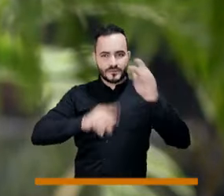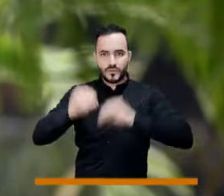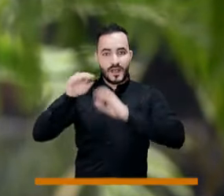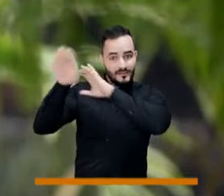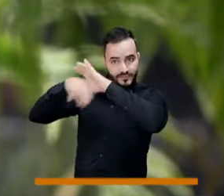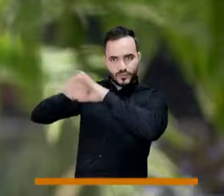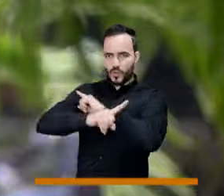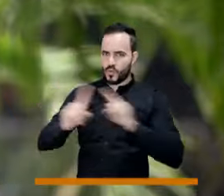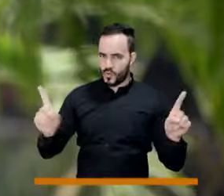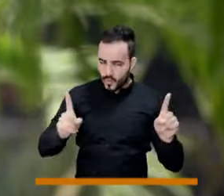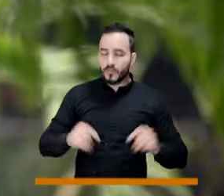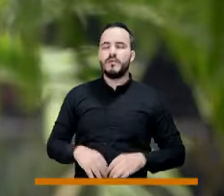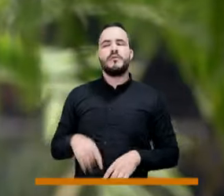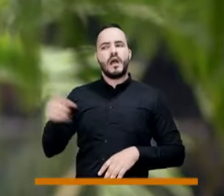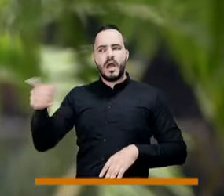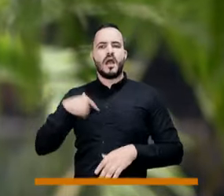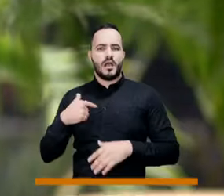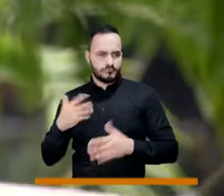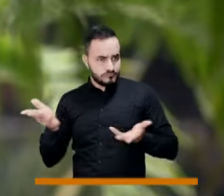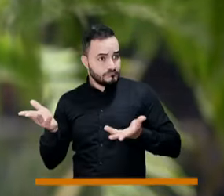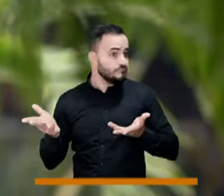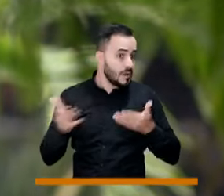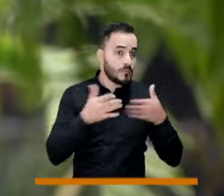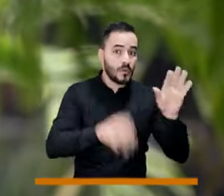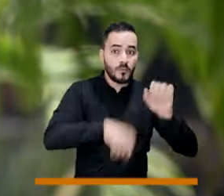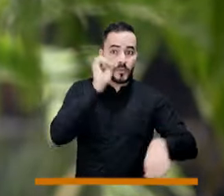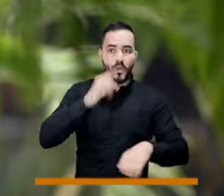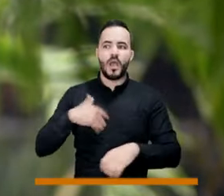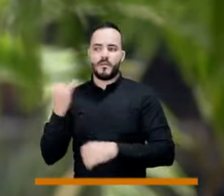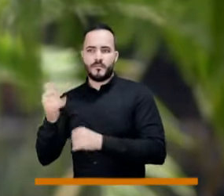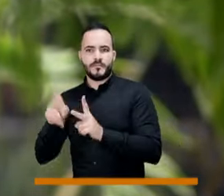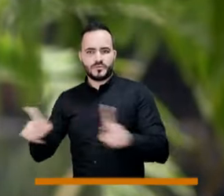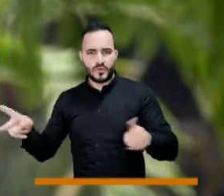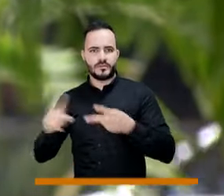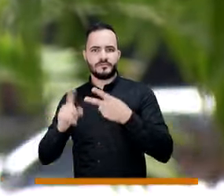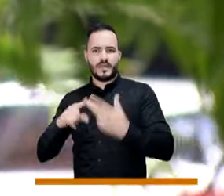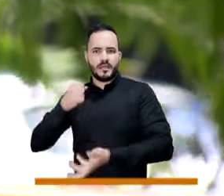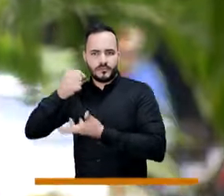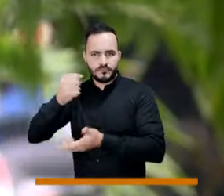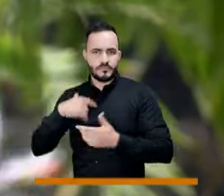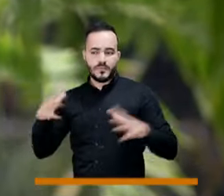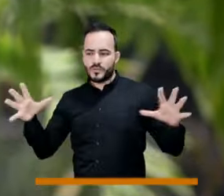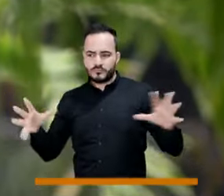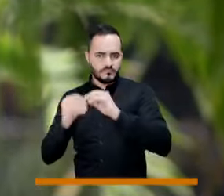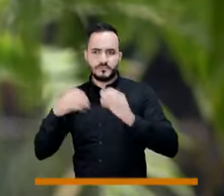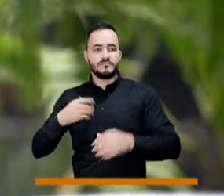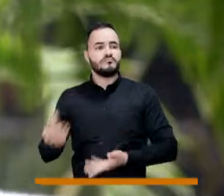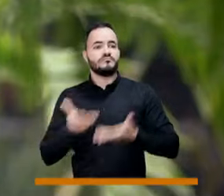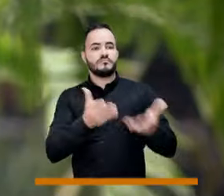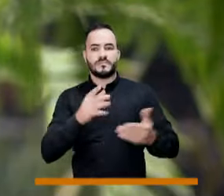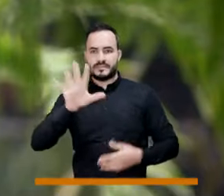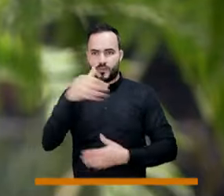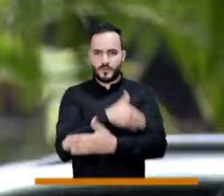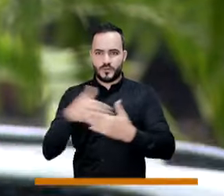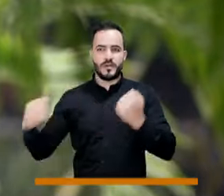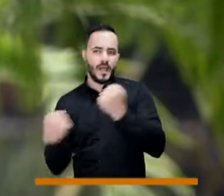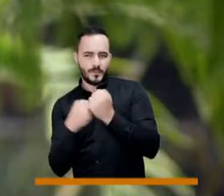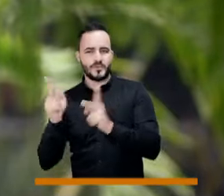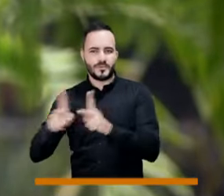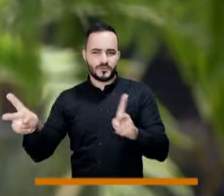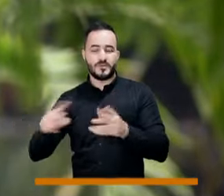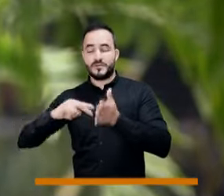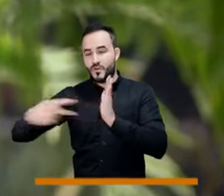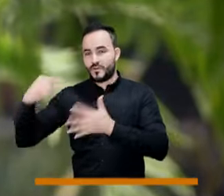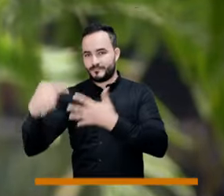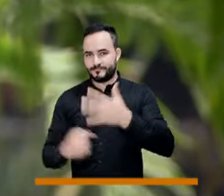un proyecto audiovisual de no ficción al que se le brindarán recursos técnicos y humanos, un apoyo al proyecto que